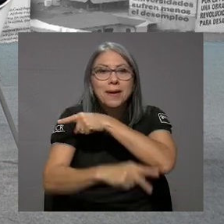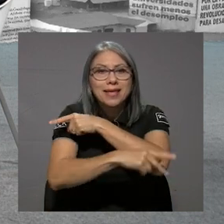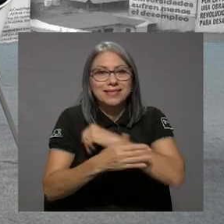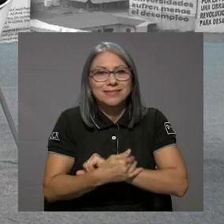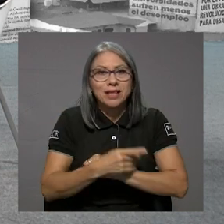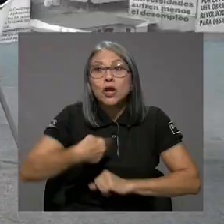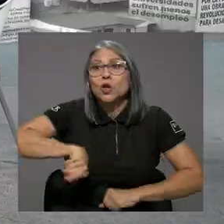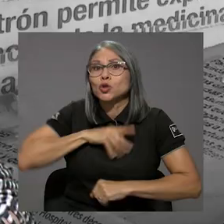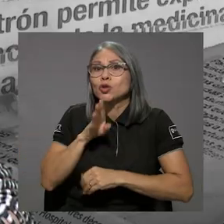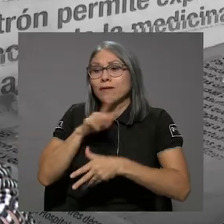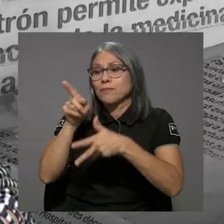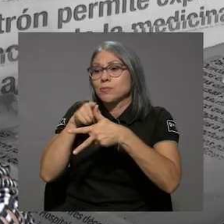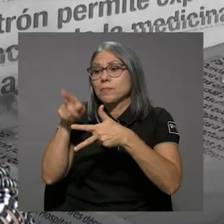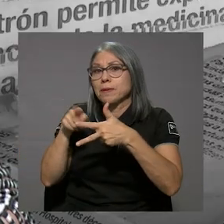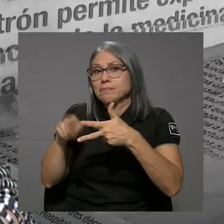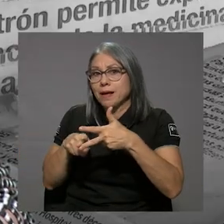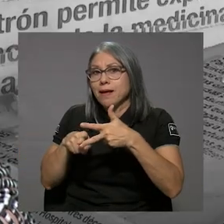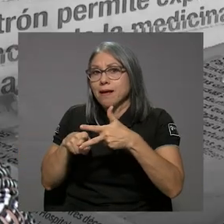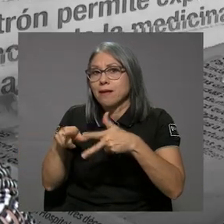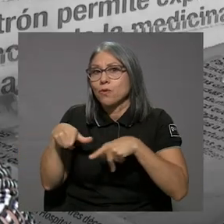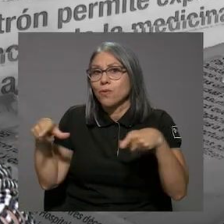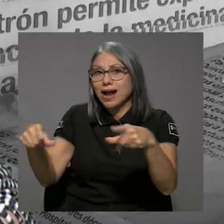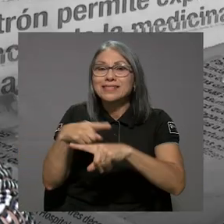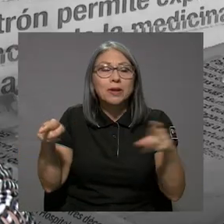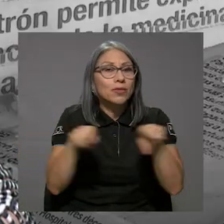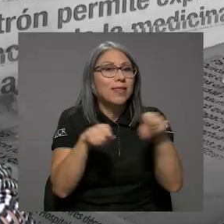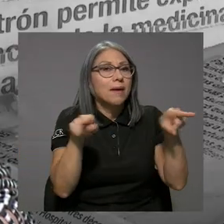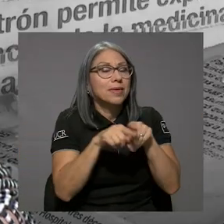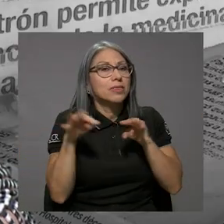decimos estos vecinos, también están los de Turrialba.